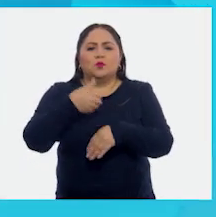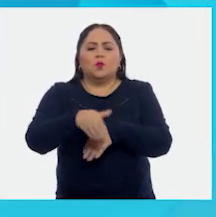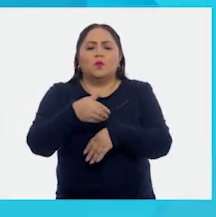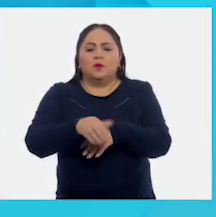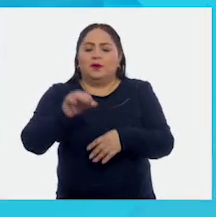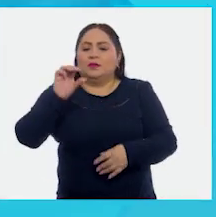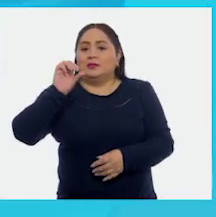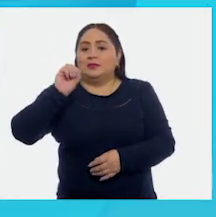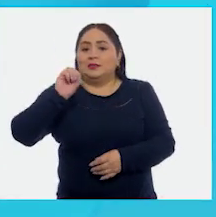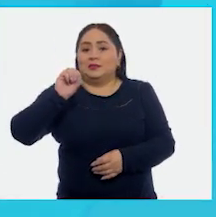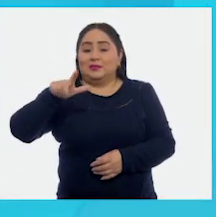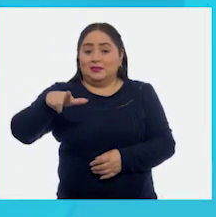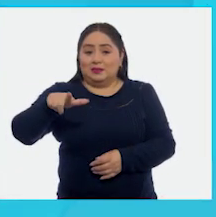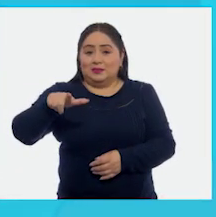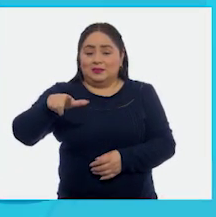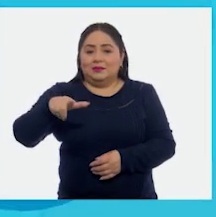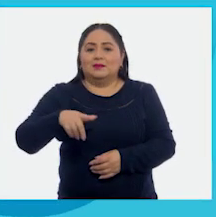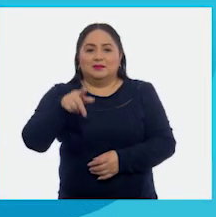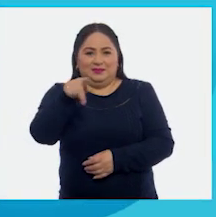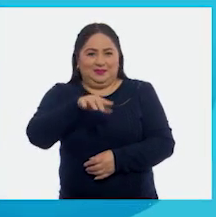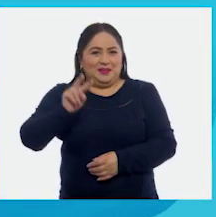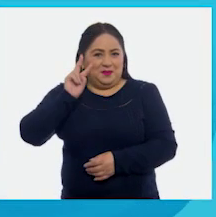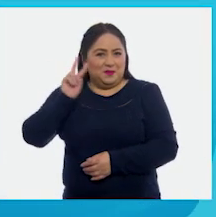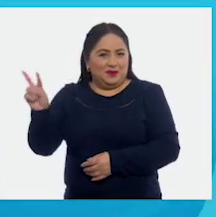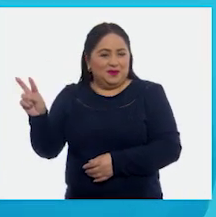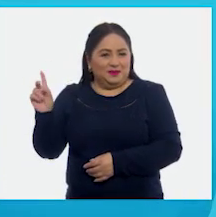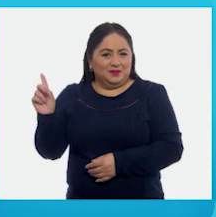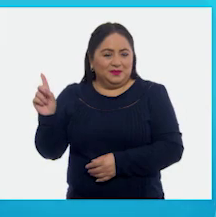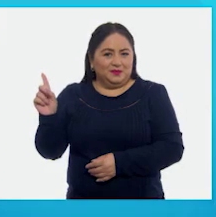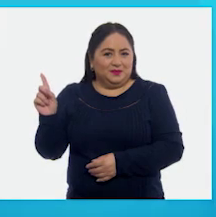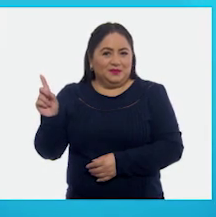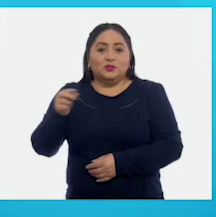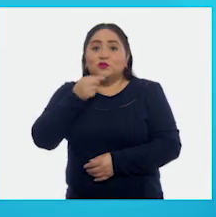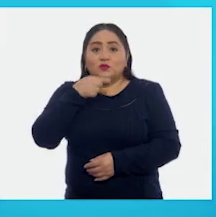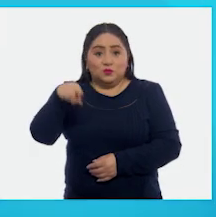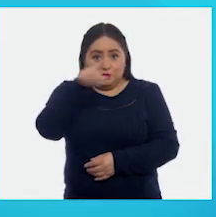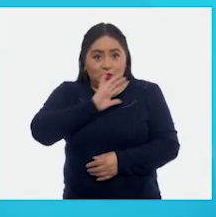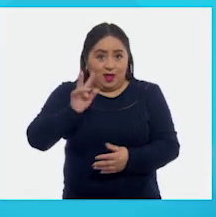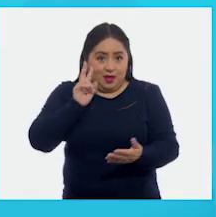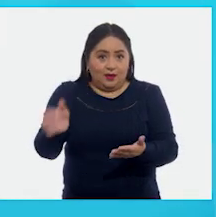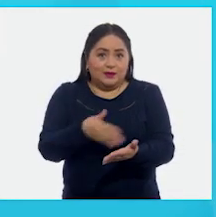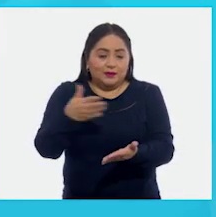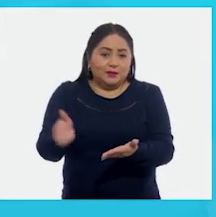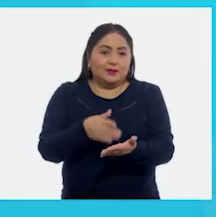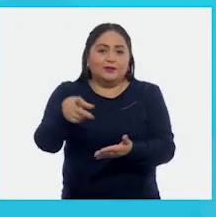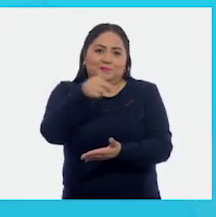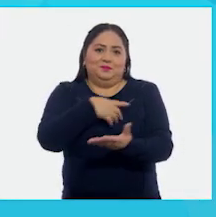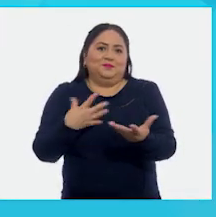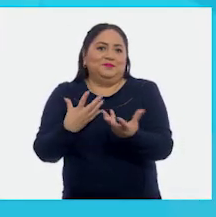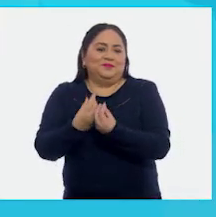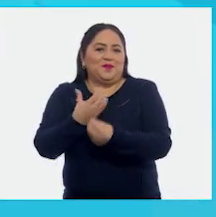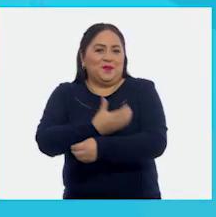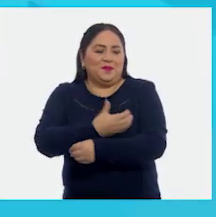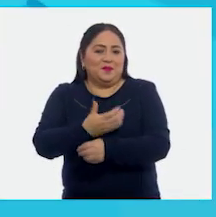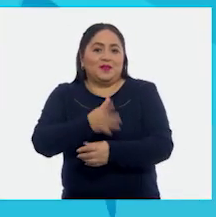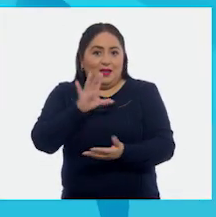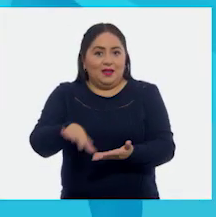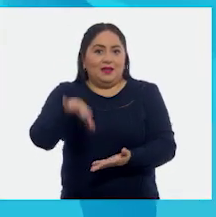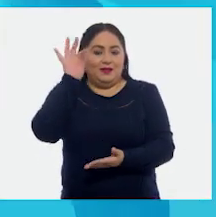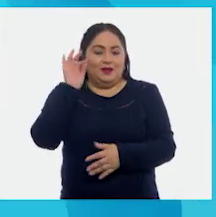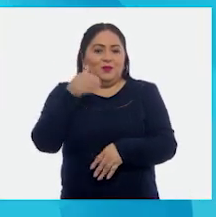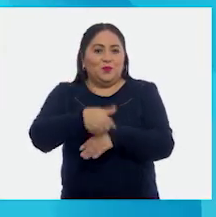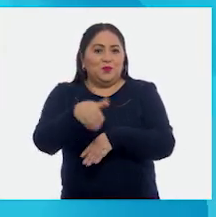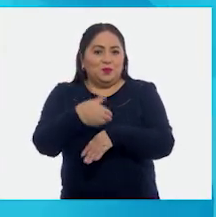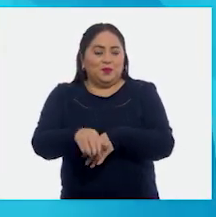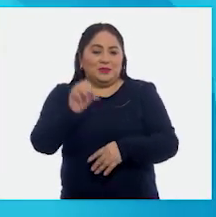67. Ya lo estamos viendo ahí. Ya las niñas, los niños nos están acompañando. Ya encontraron la